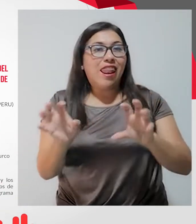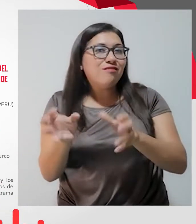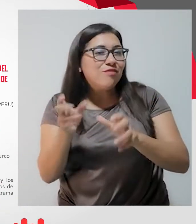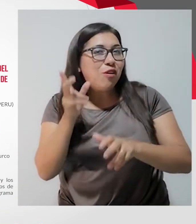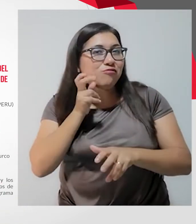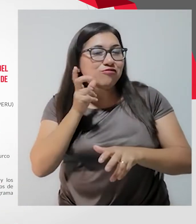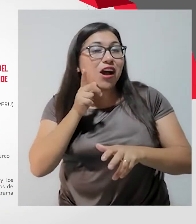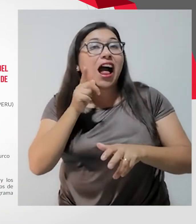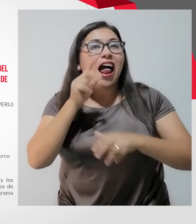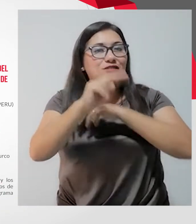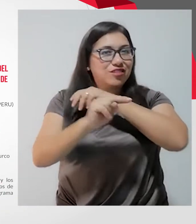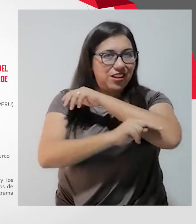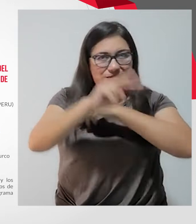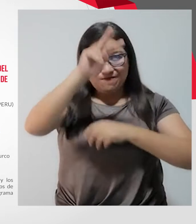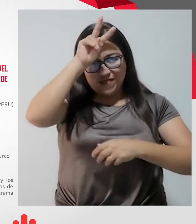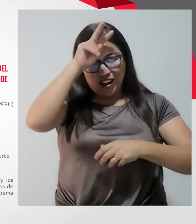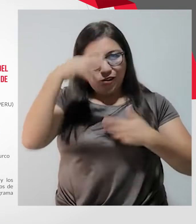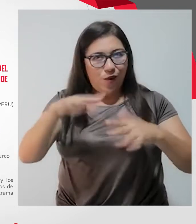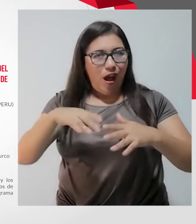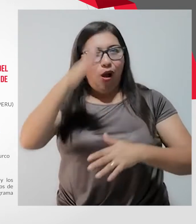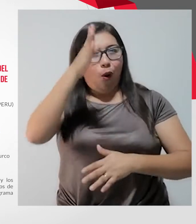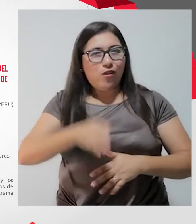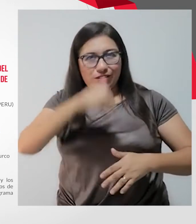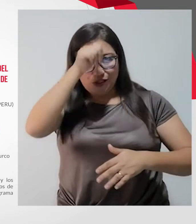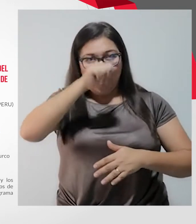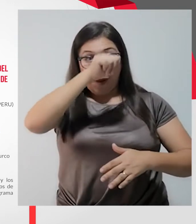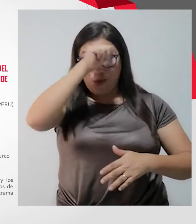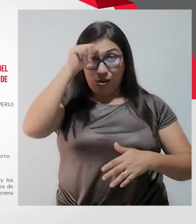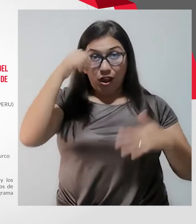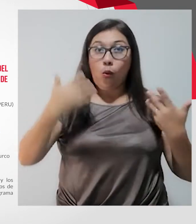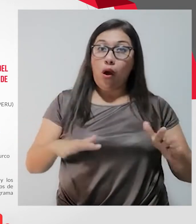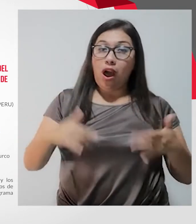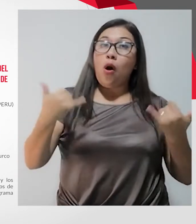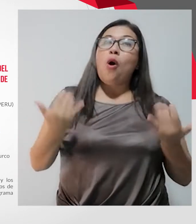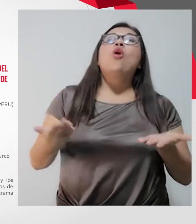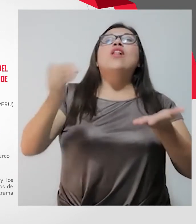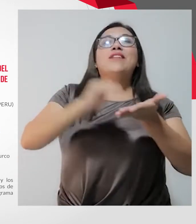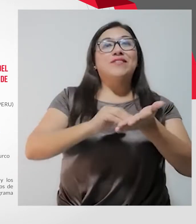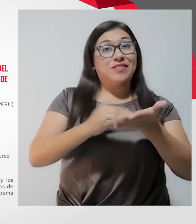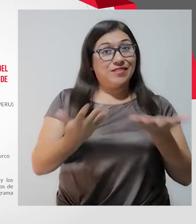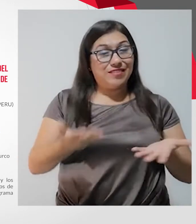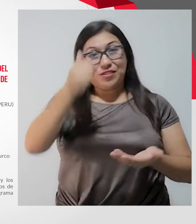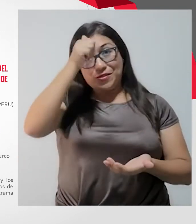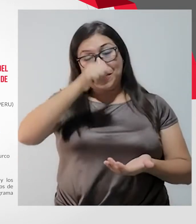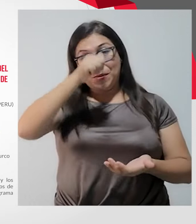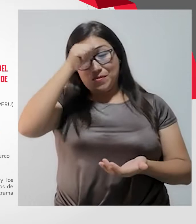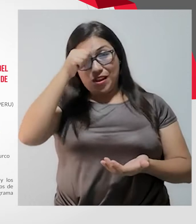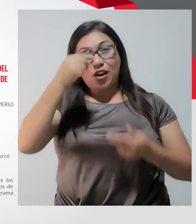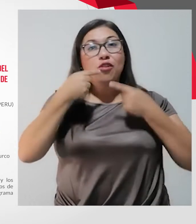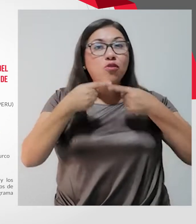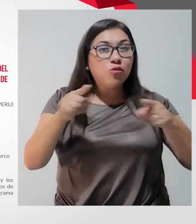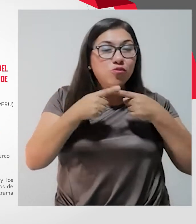Nacional del Perú, la radio que nace cada día. Un domingo más que llegamos a sus hogares con noticias